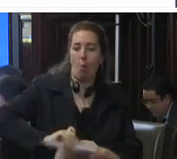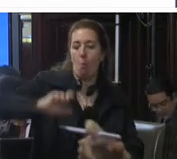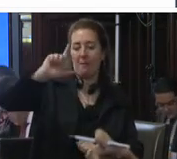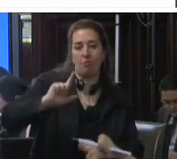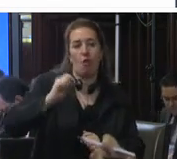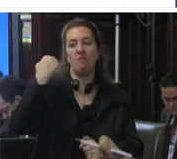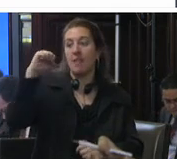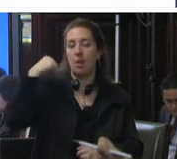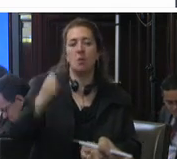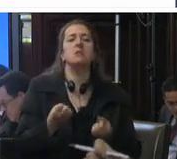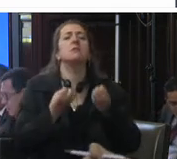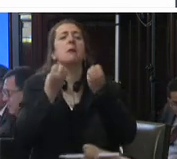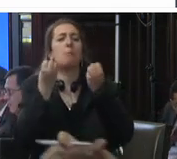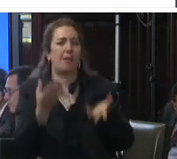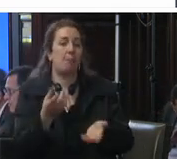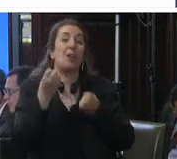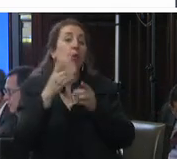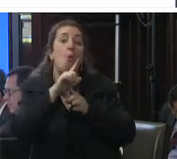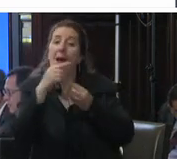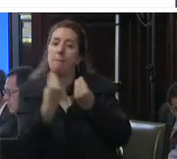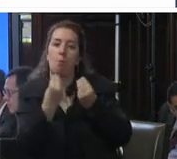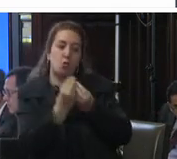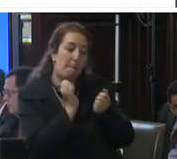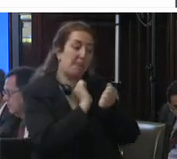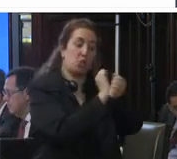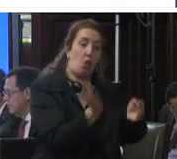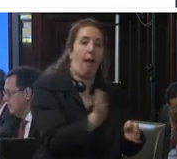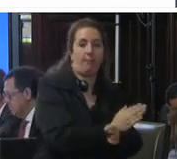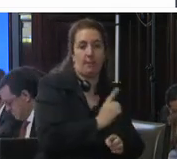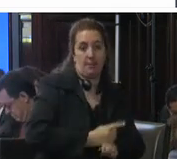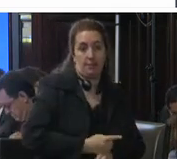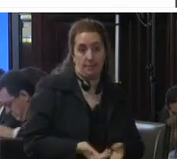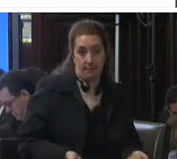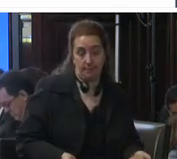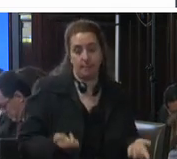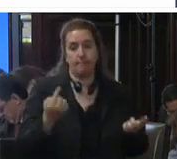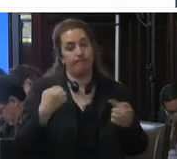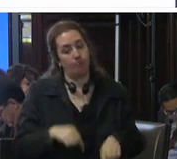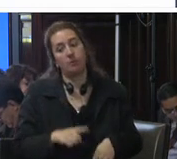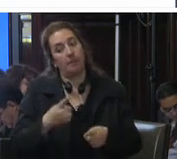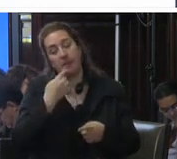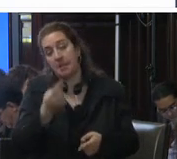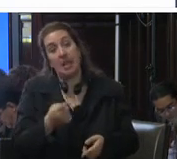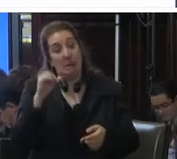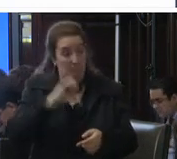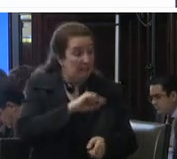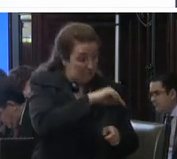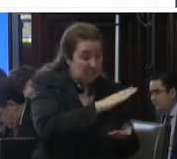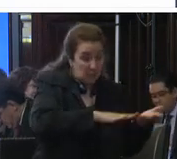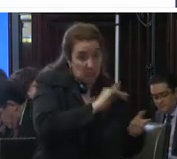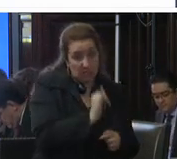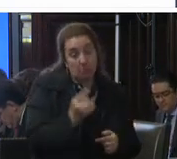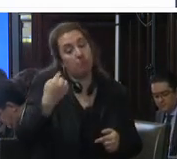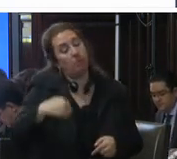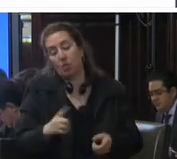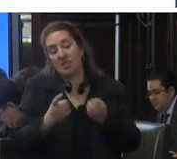causa la ausencia de prisión preventiva oficiosa en diversos delitos por lo que sostienen que es un mal necesario es evidente que las acciones